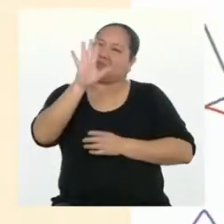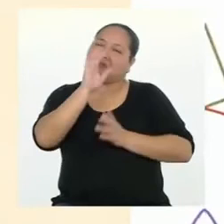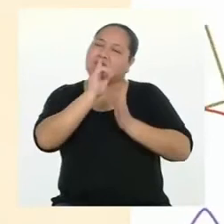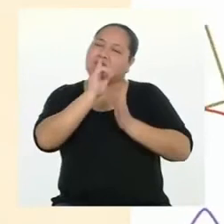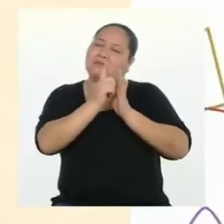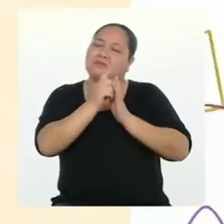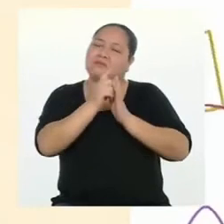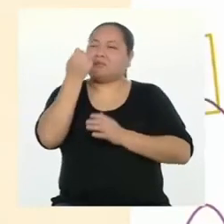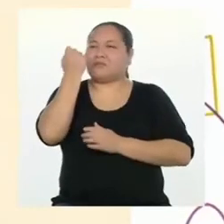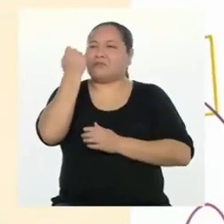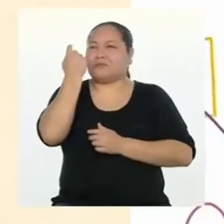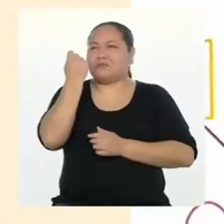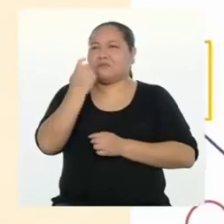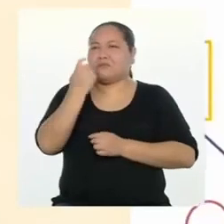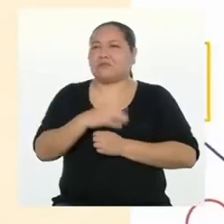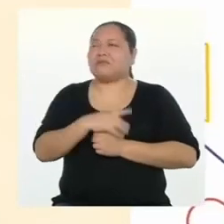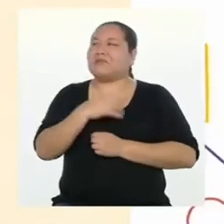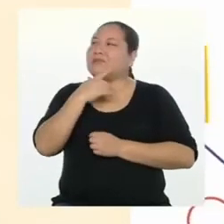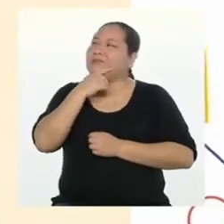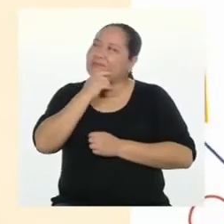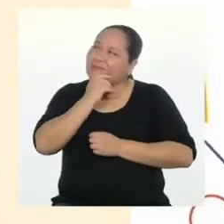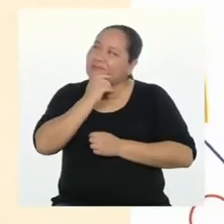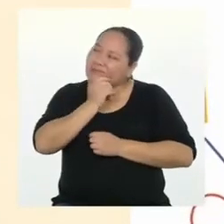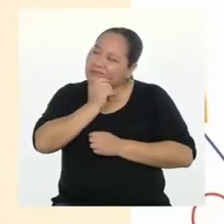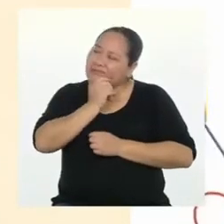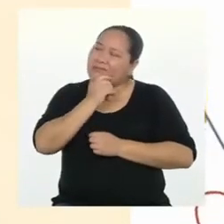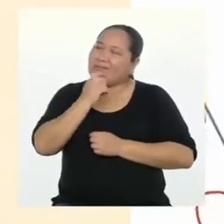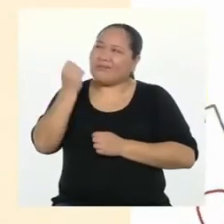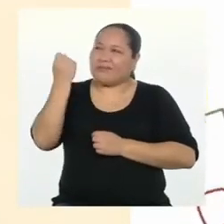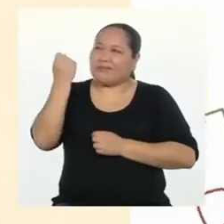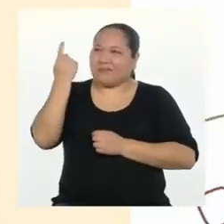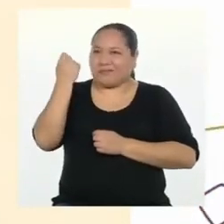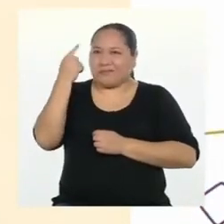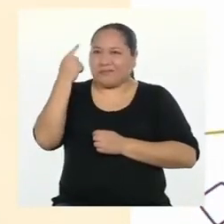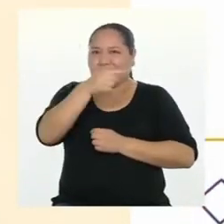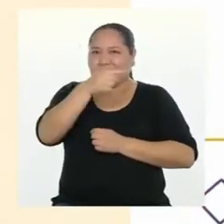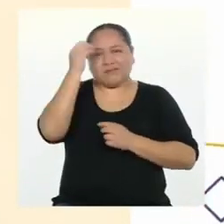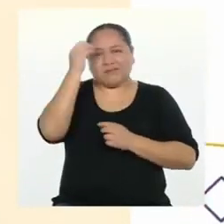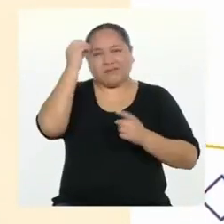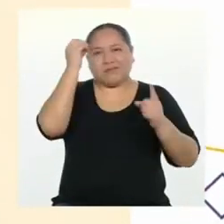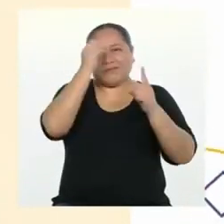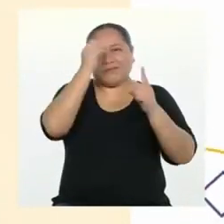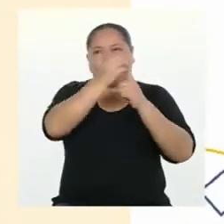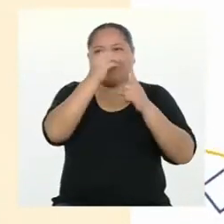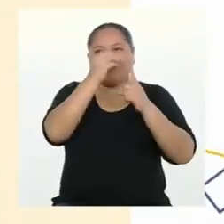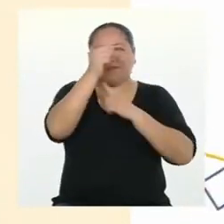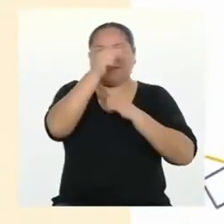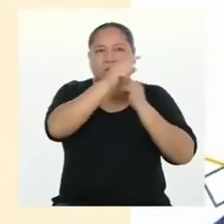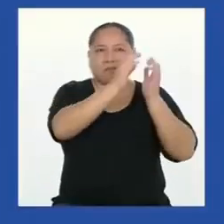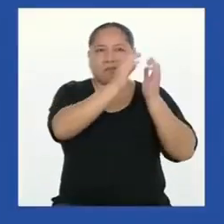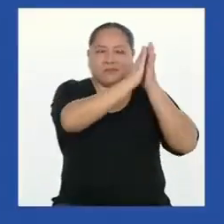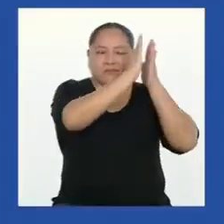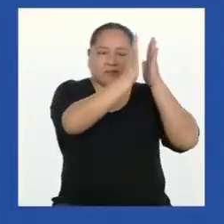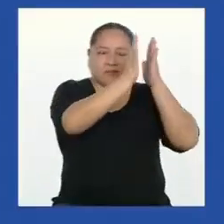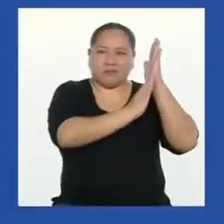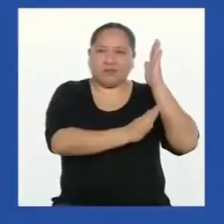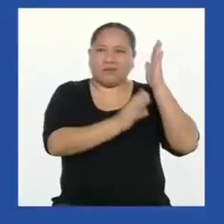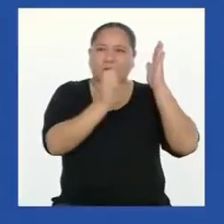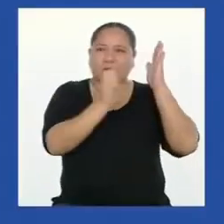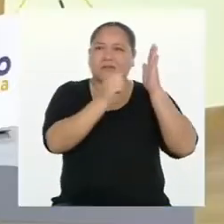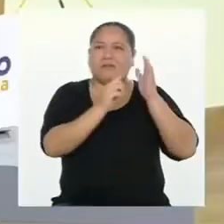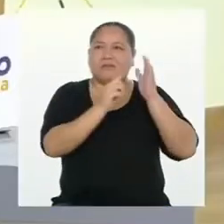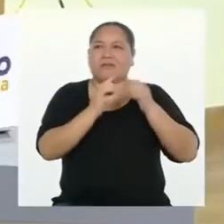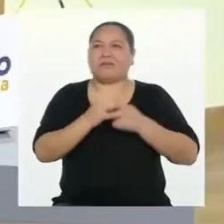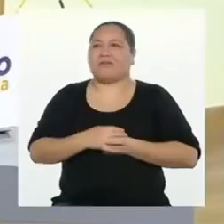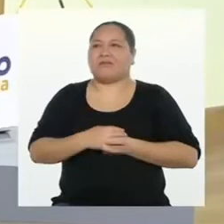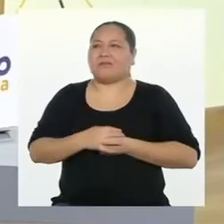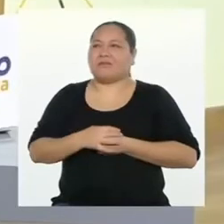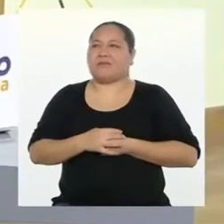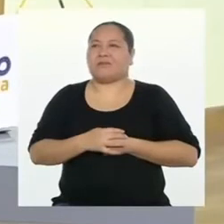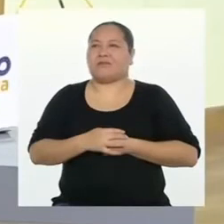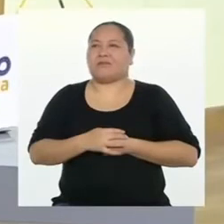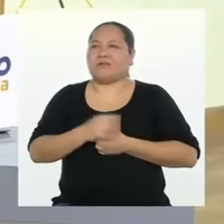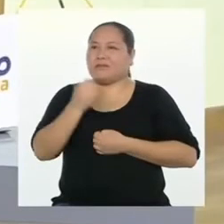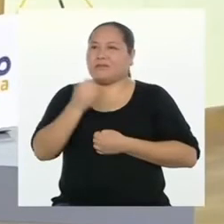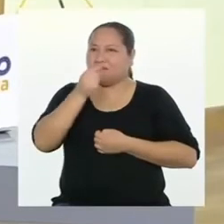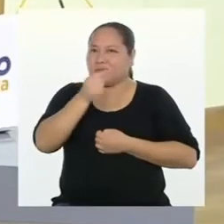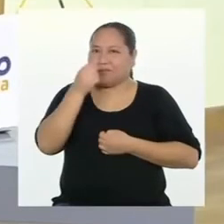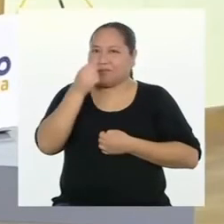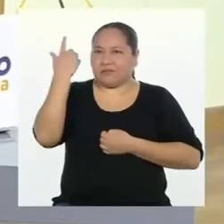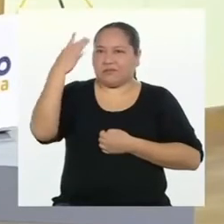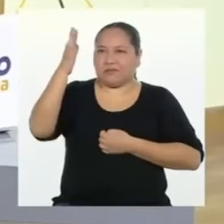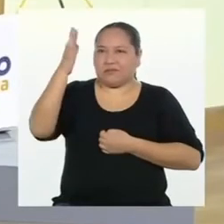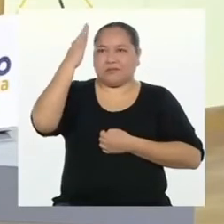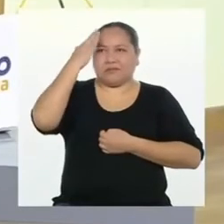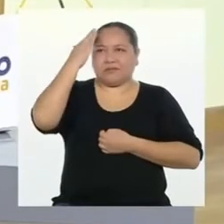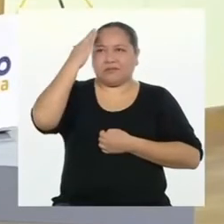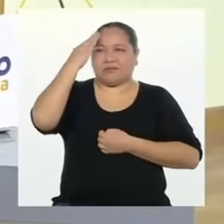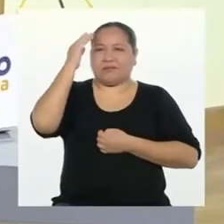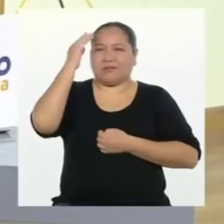5 segundos comprenderlo. Bueno, entiendo mejor el propósito de este tipo de textos. Bueno, como ya